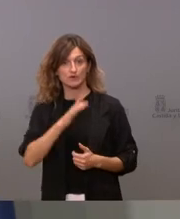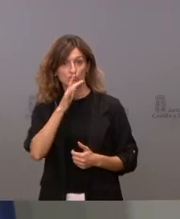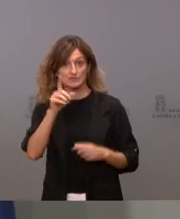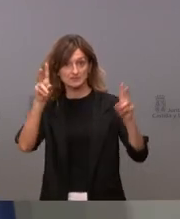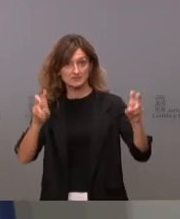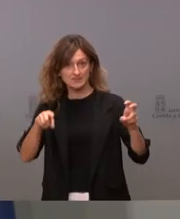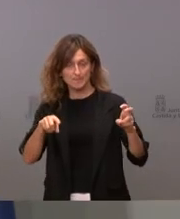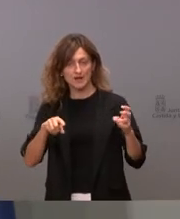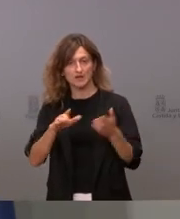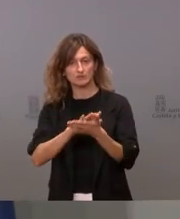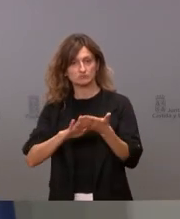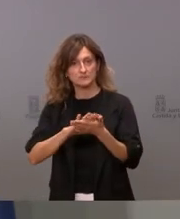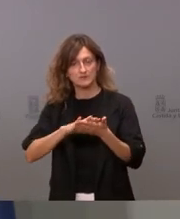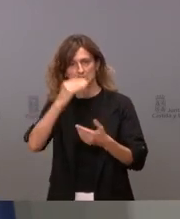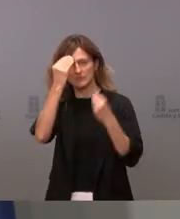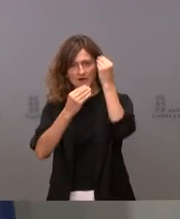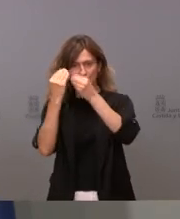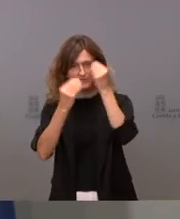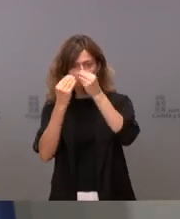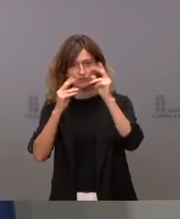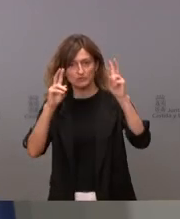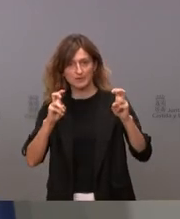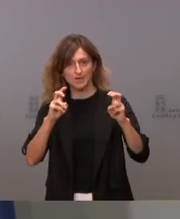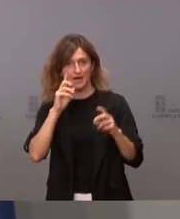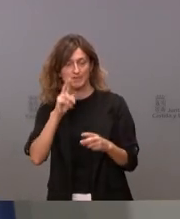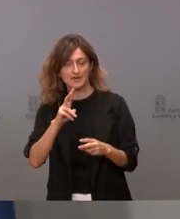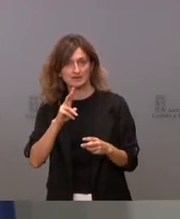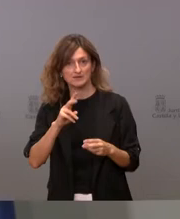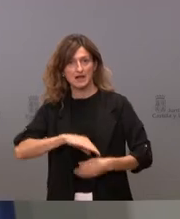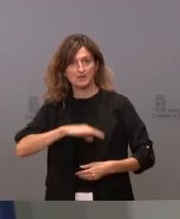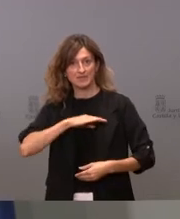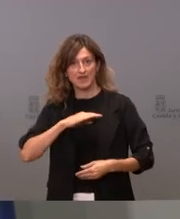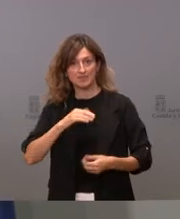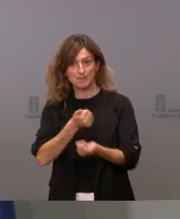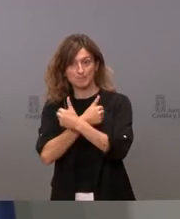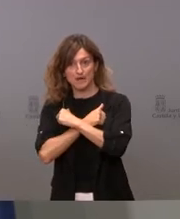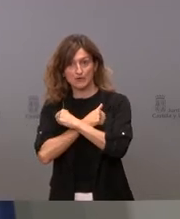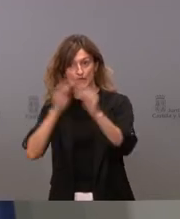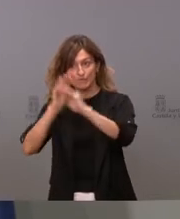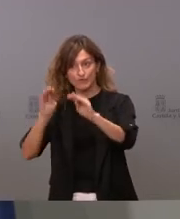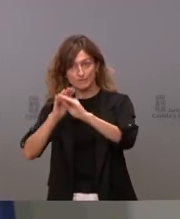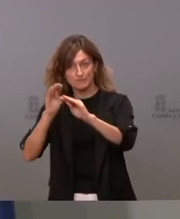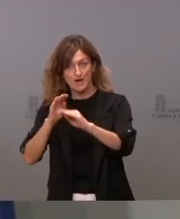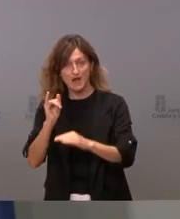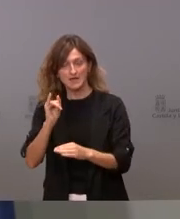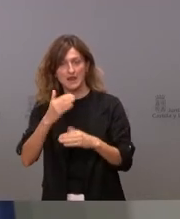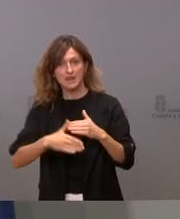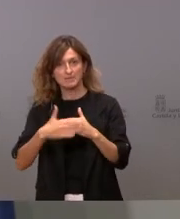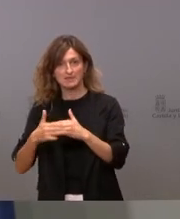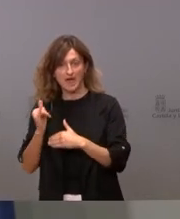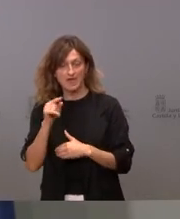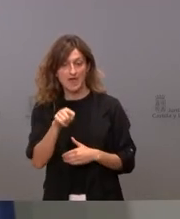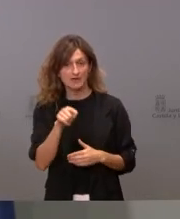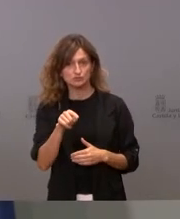una reflexión, una reflexión sobre nuestra capacidad de formar a nuestros desempleados, como ya he dicho, que tiene sus limitaciones que tenemos que